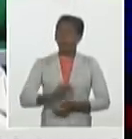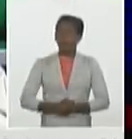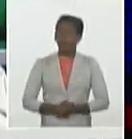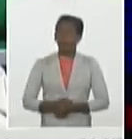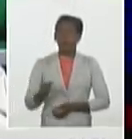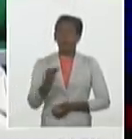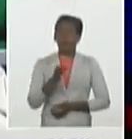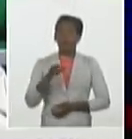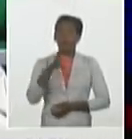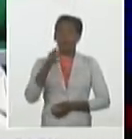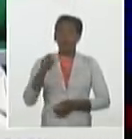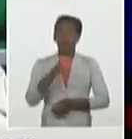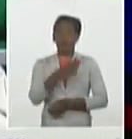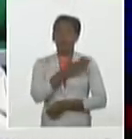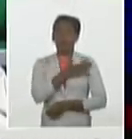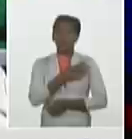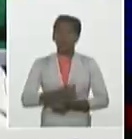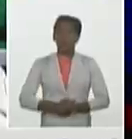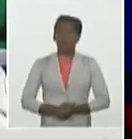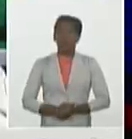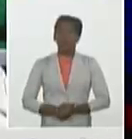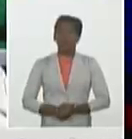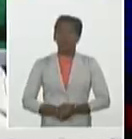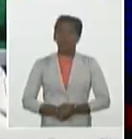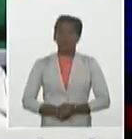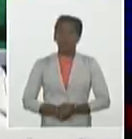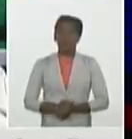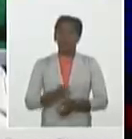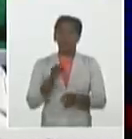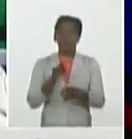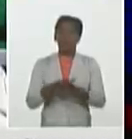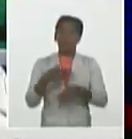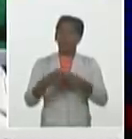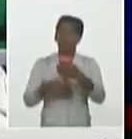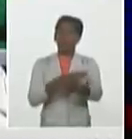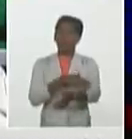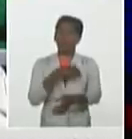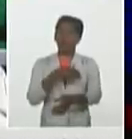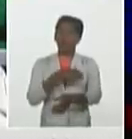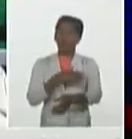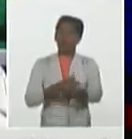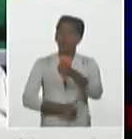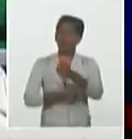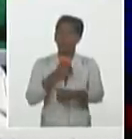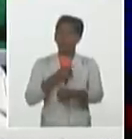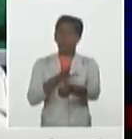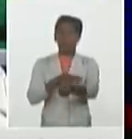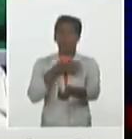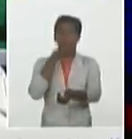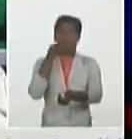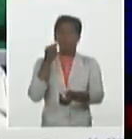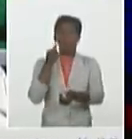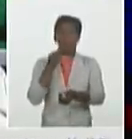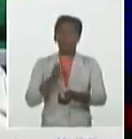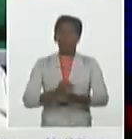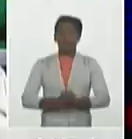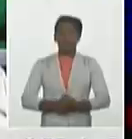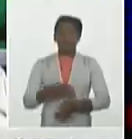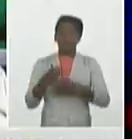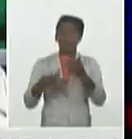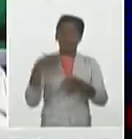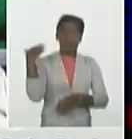con antecedente de hipertensión arterial, diabetes mellitus y una enfermedad pulmonar